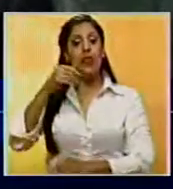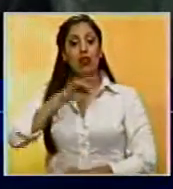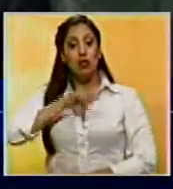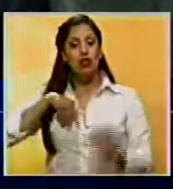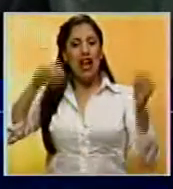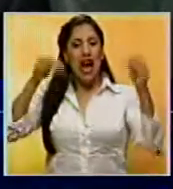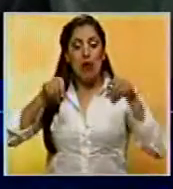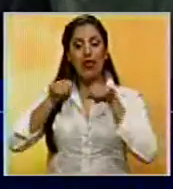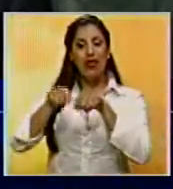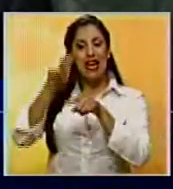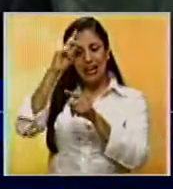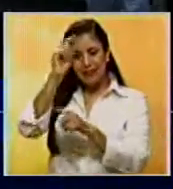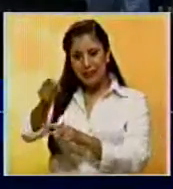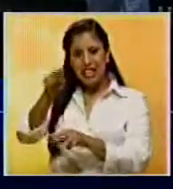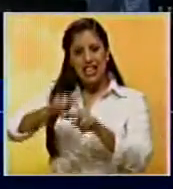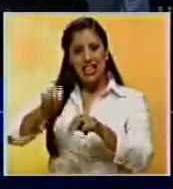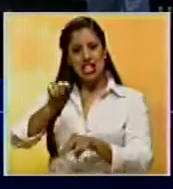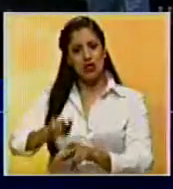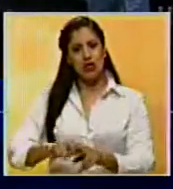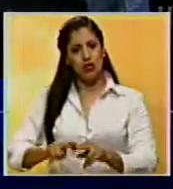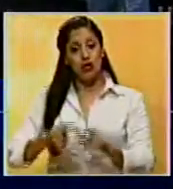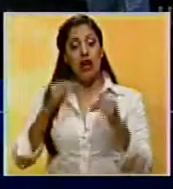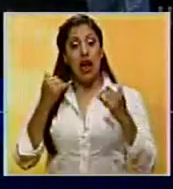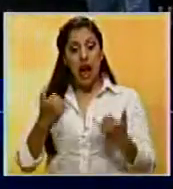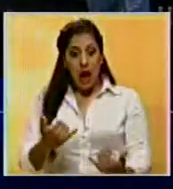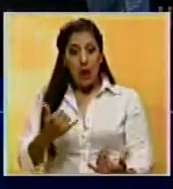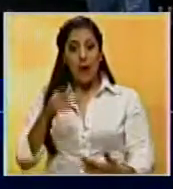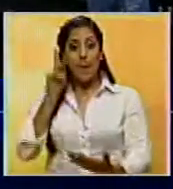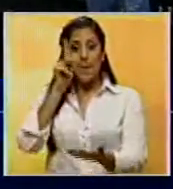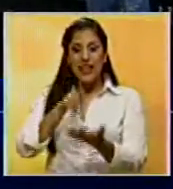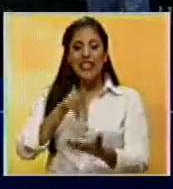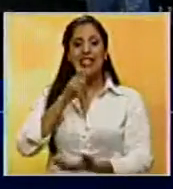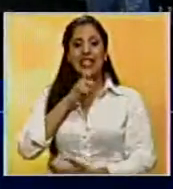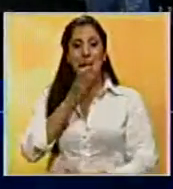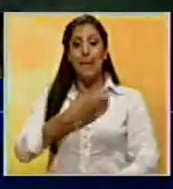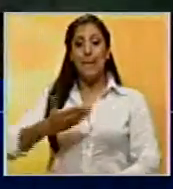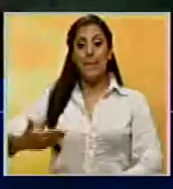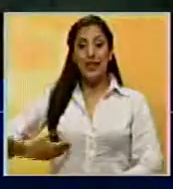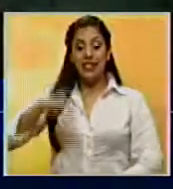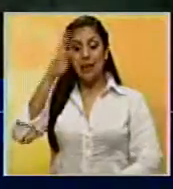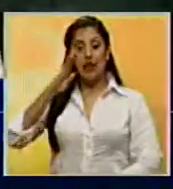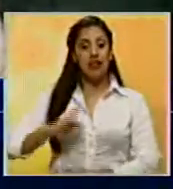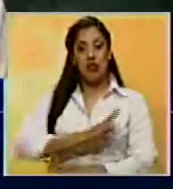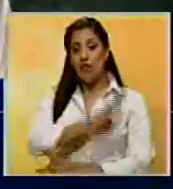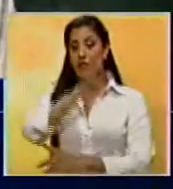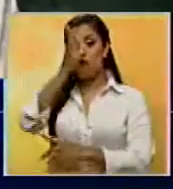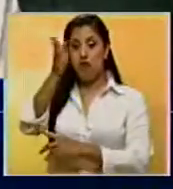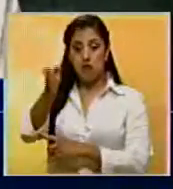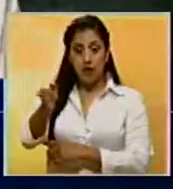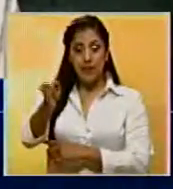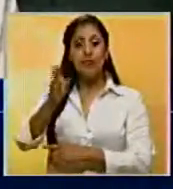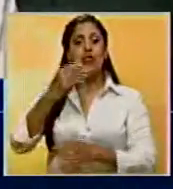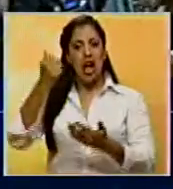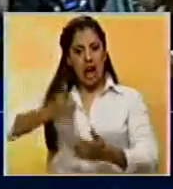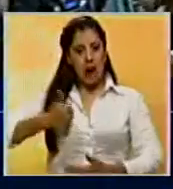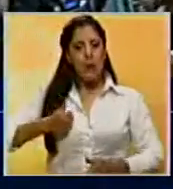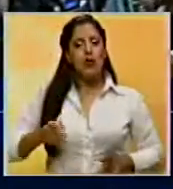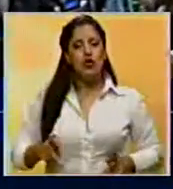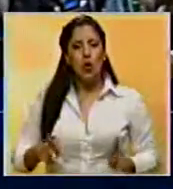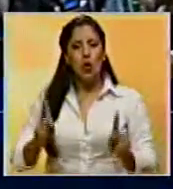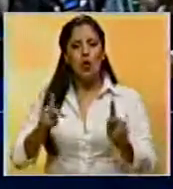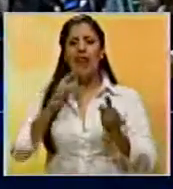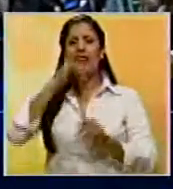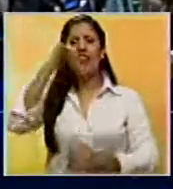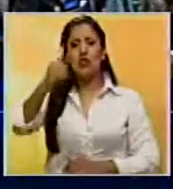pacto es con ellos. Entre los presentes estuvo la presidenta de Brasil, Dilma Rousseff, quien aprovechó la oportunidad